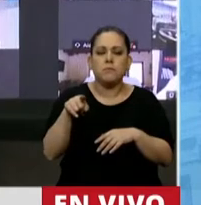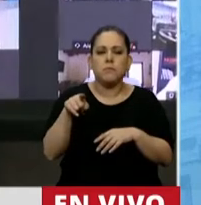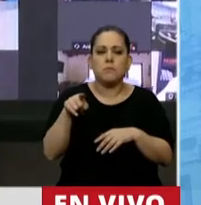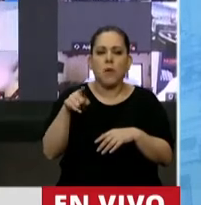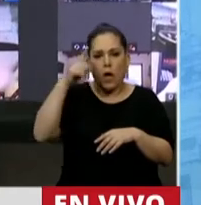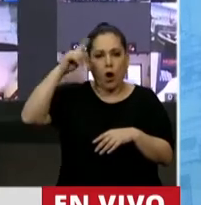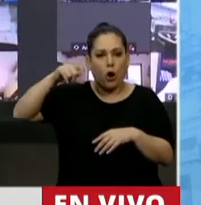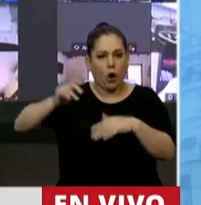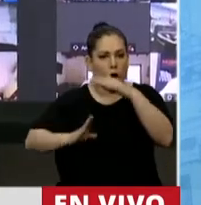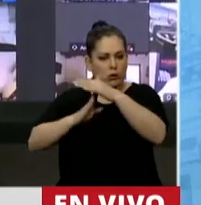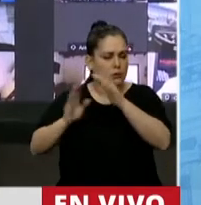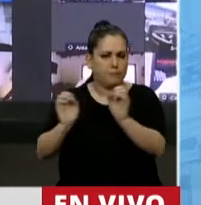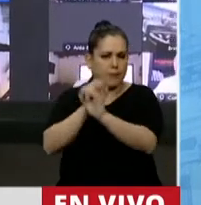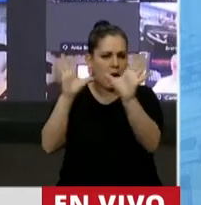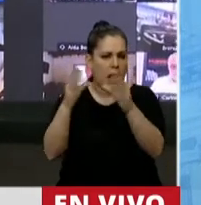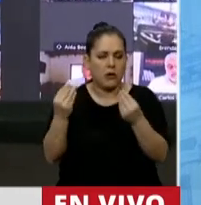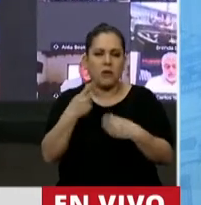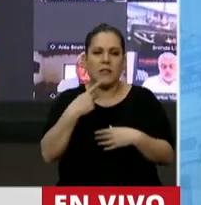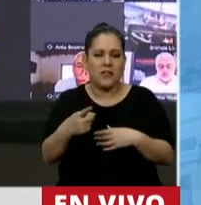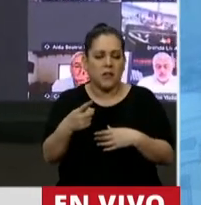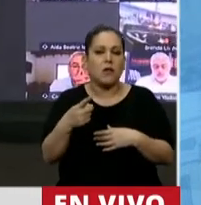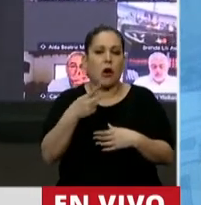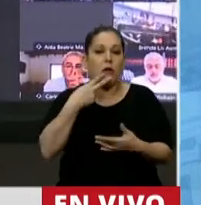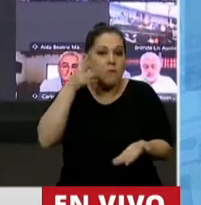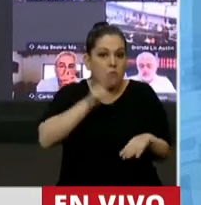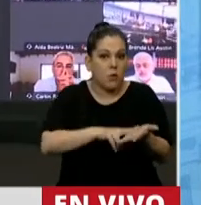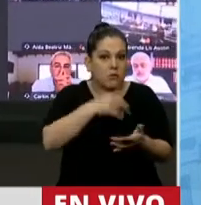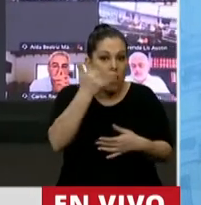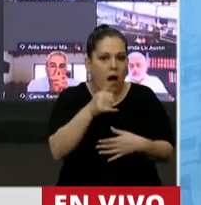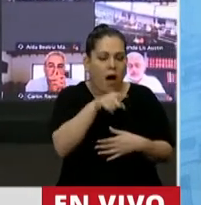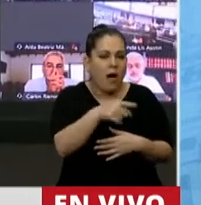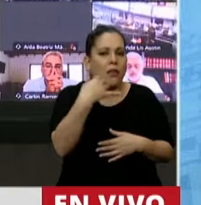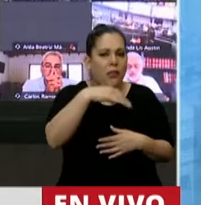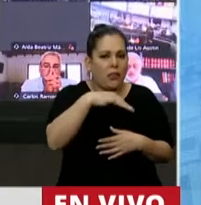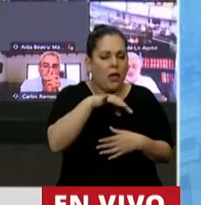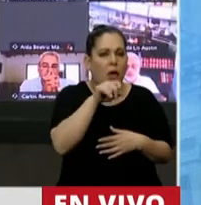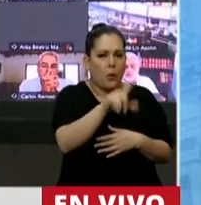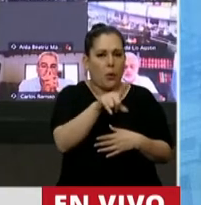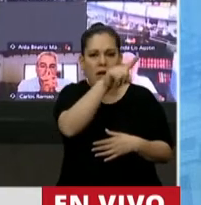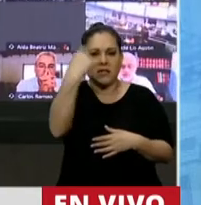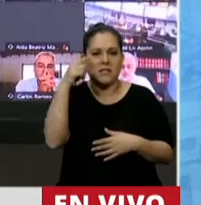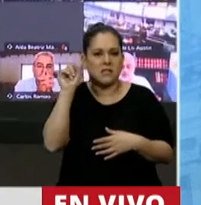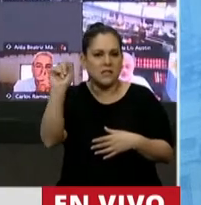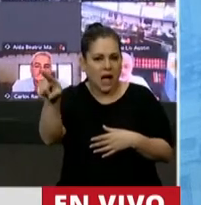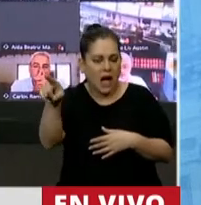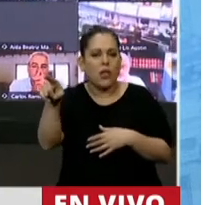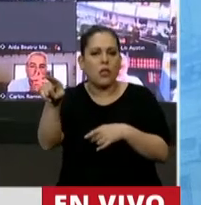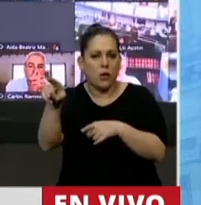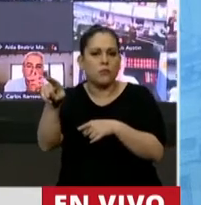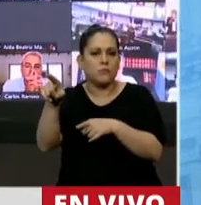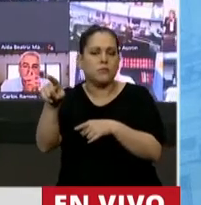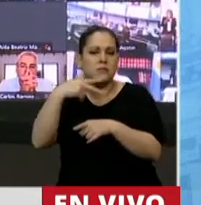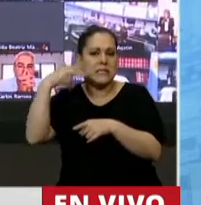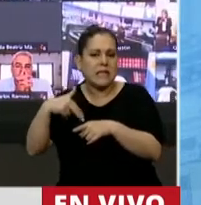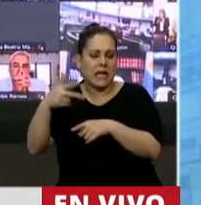Para que exista confiscatoriedad se debe producir esta absorción por parte del Estado de una porción sustancial del capital.